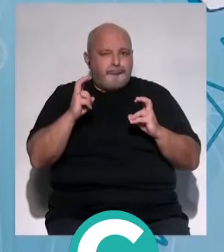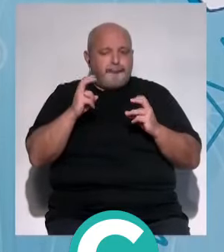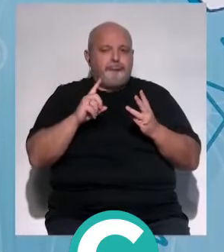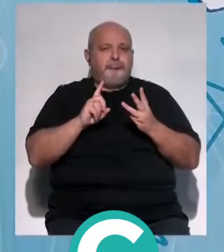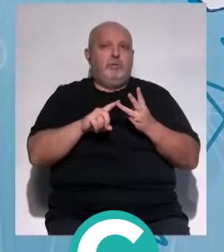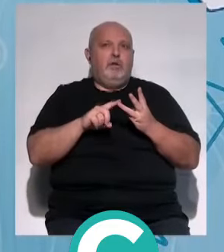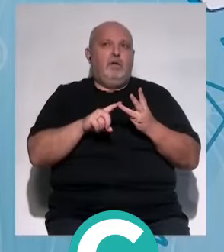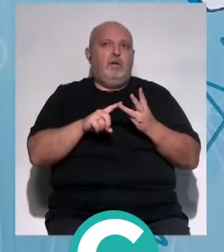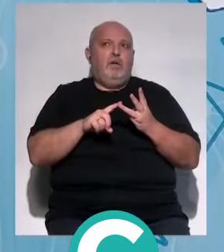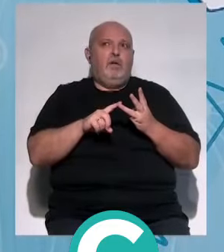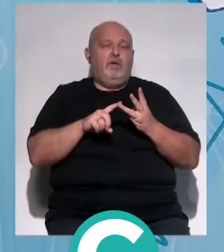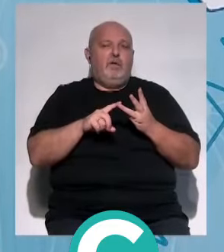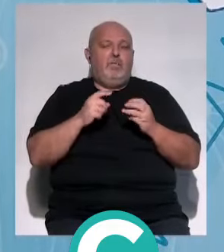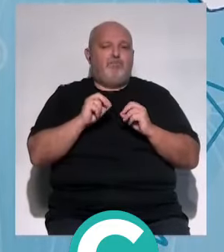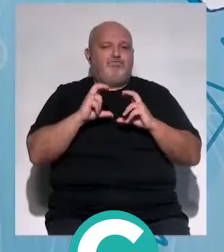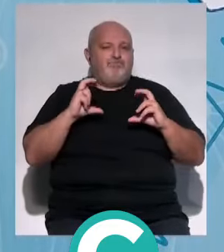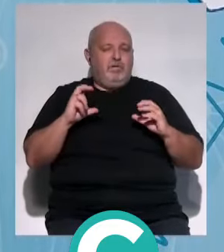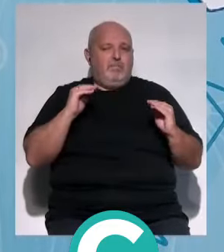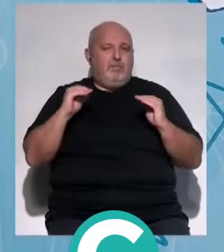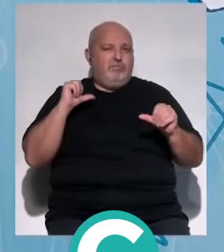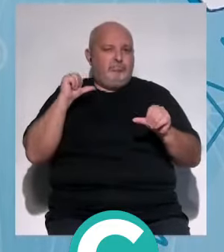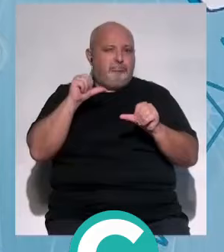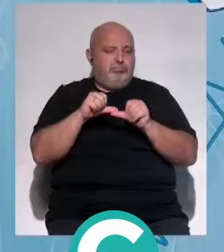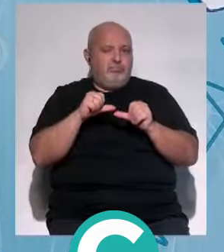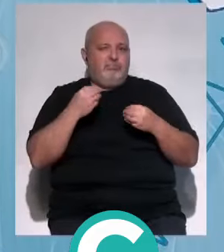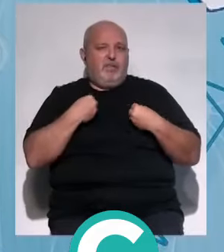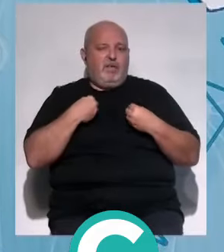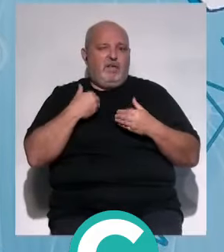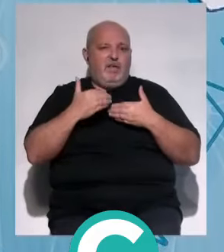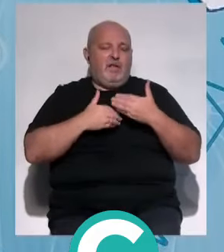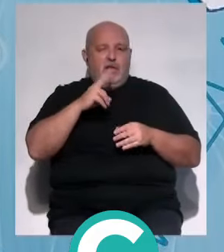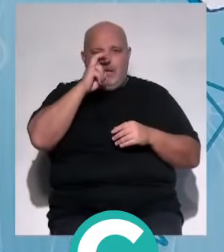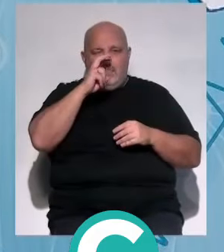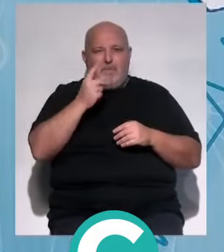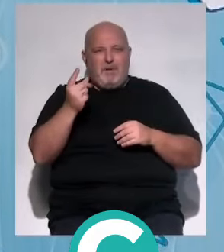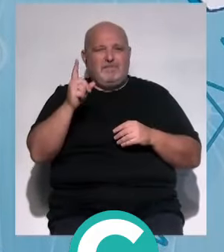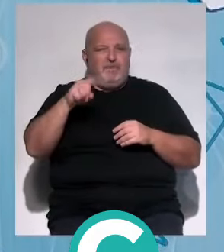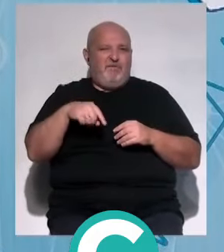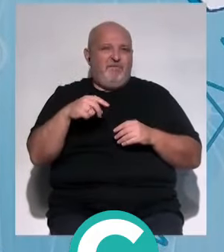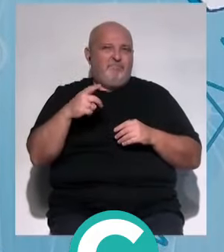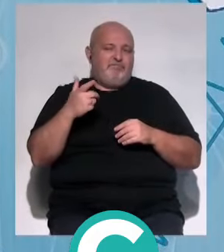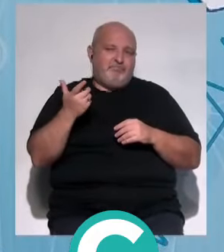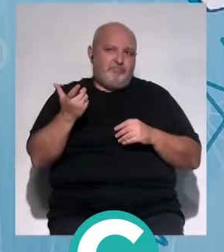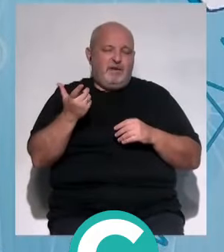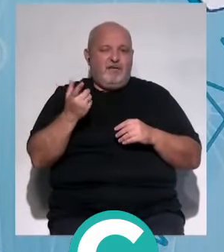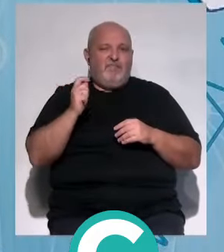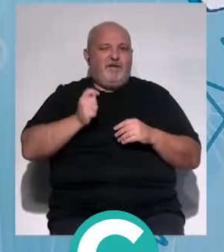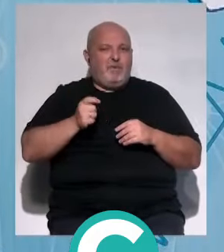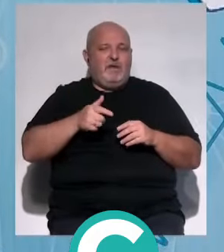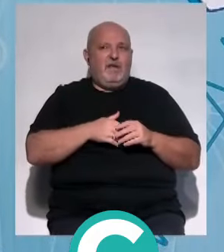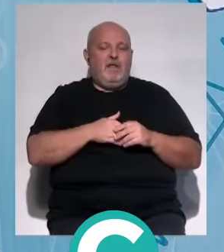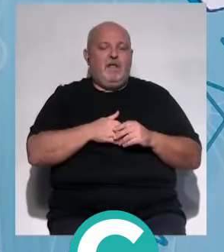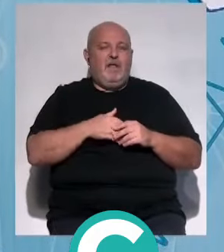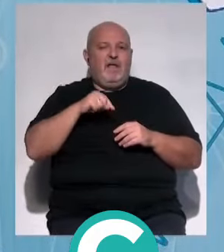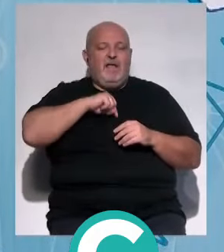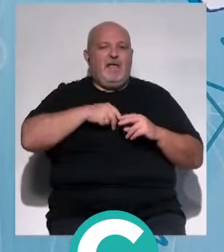si has tenido sobrepeso durante toda tu vida, pues cuando llega la menopausa es verdad que puede ser más frecuente y